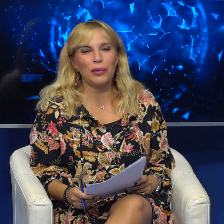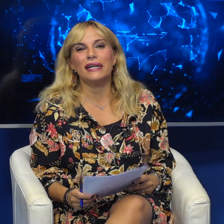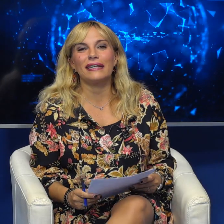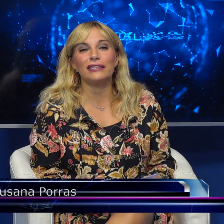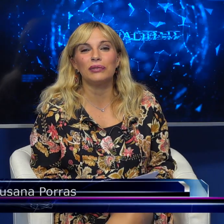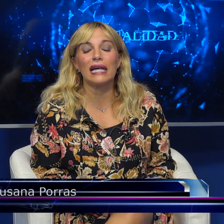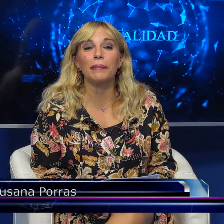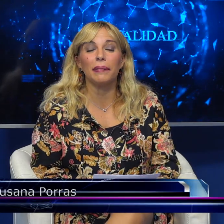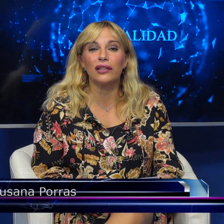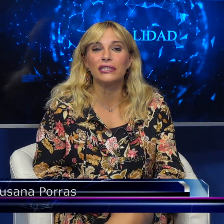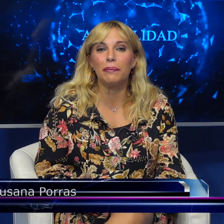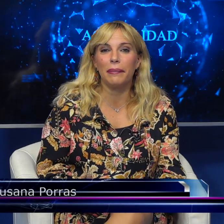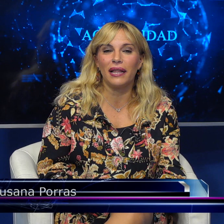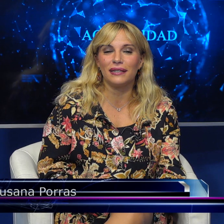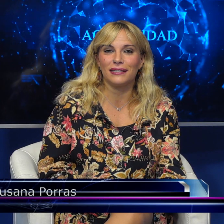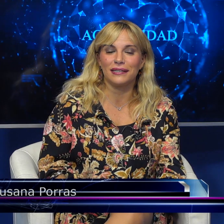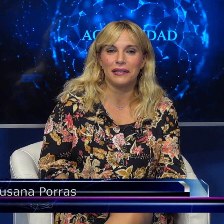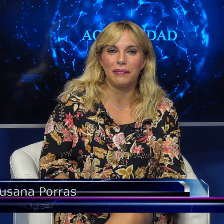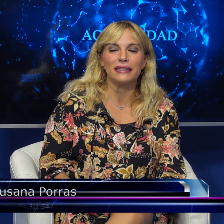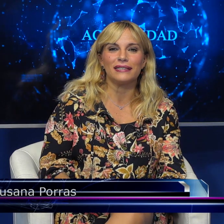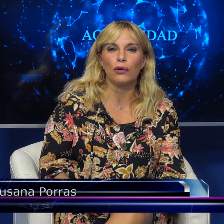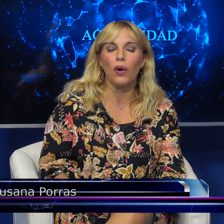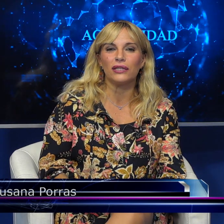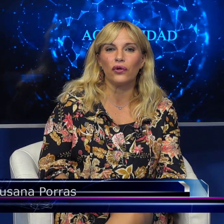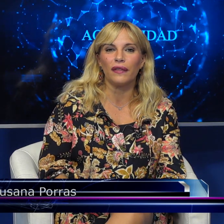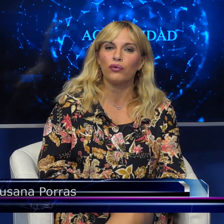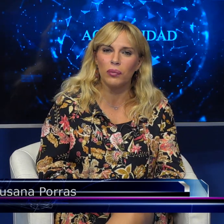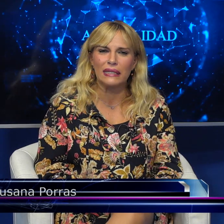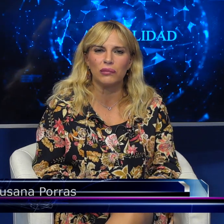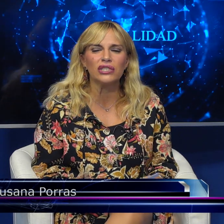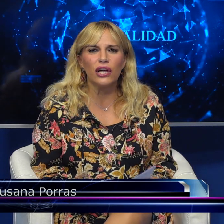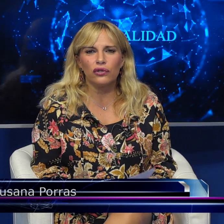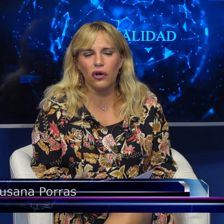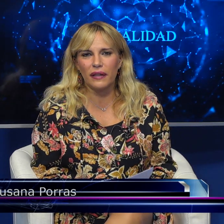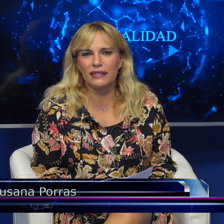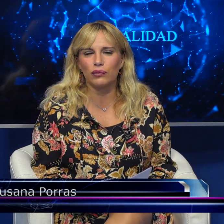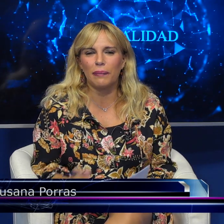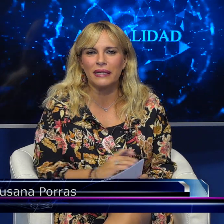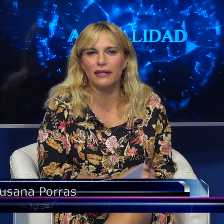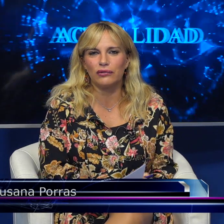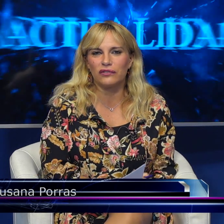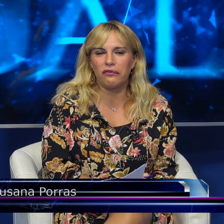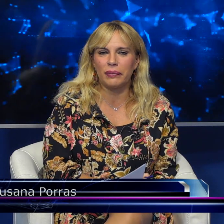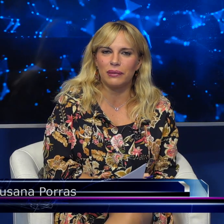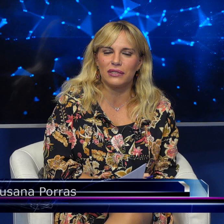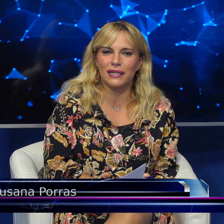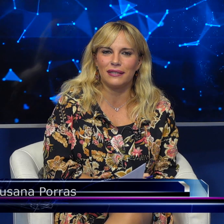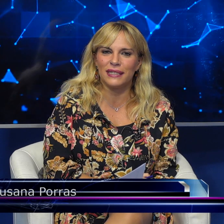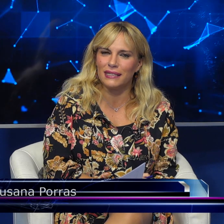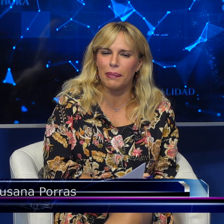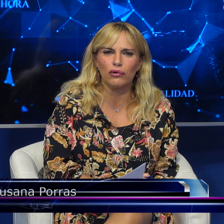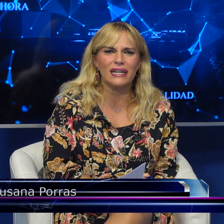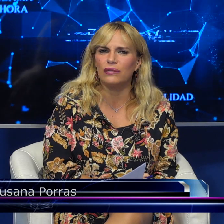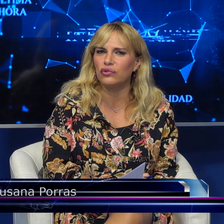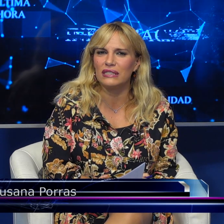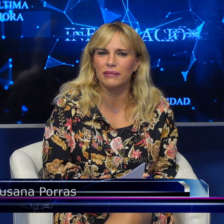Rachaldeo, muy buenas tardes, ¿cómo están? Bienvenidos y bienvenidas a esta tarde de martes 4 de octubre. Tenemos toda esta segunda parte de nuestros informativos aquí en